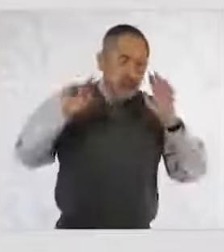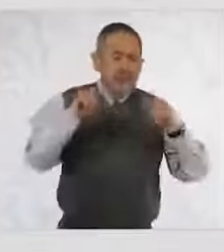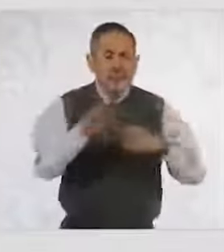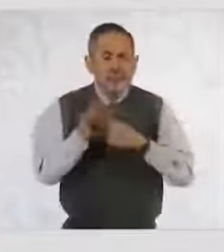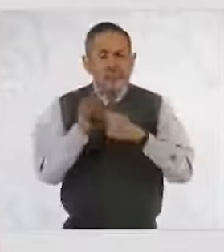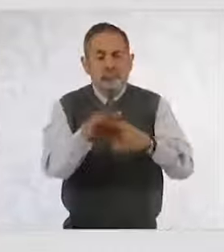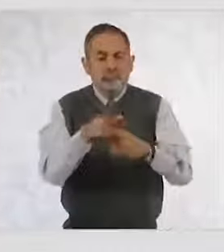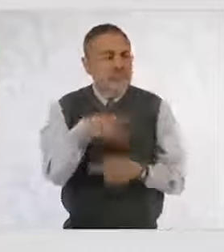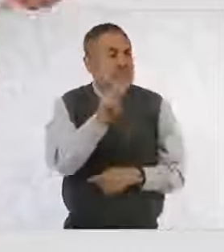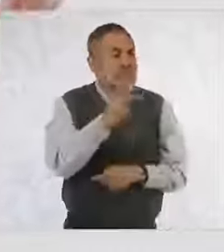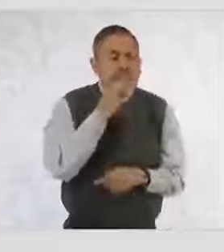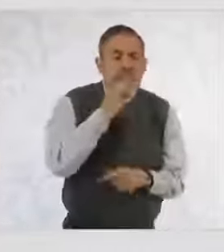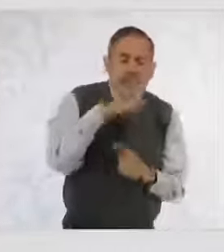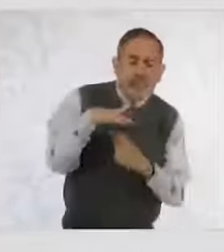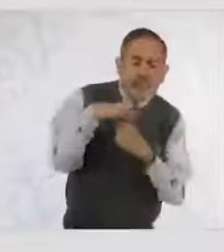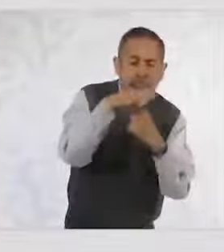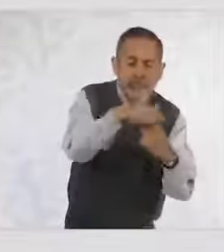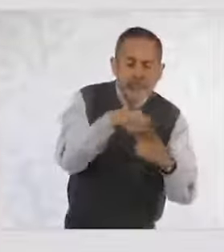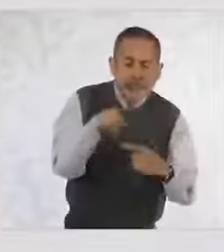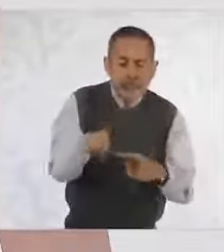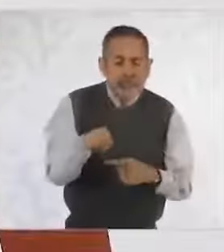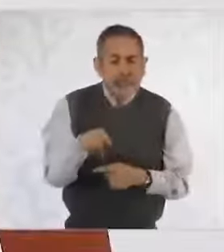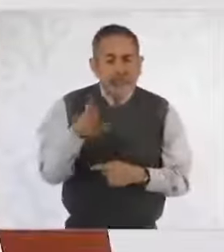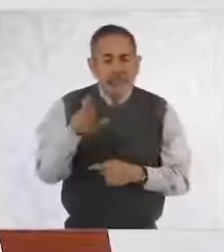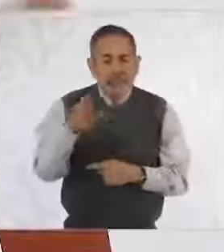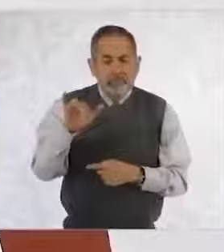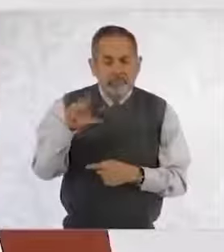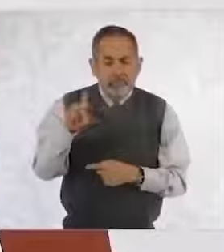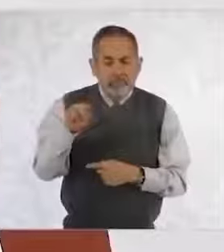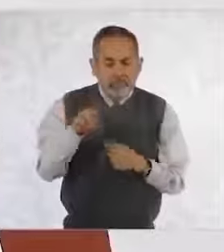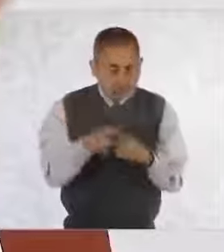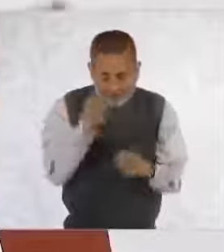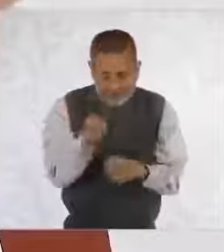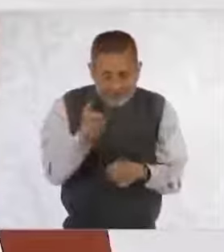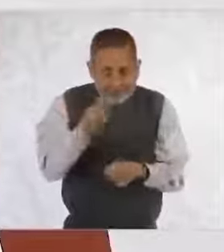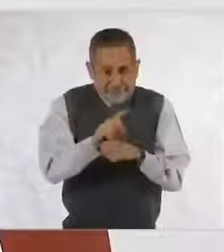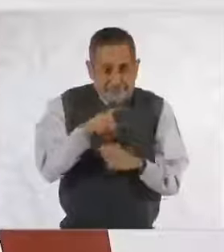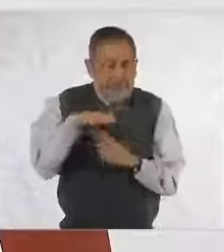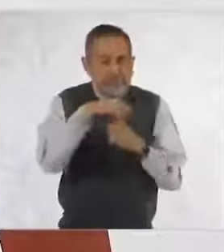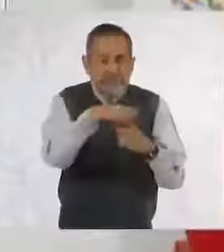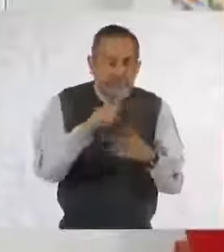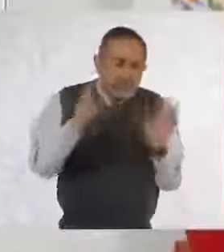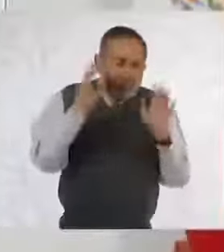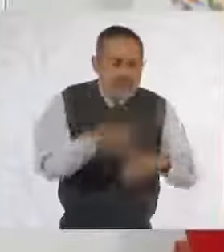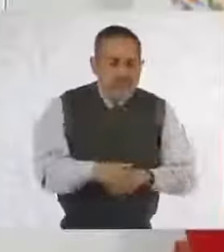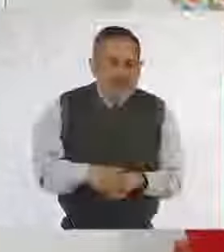el uso del helicóptero de Ricardo ese día, pues lo tendría que explicar.